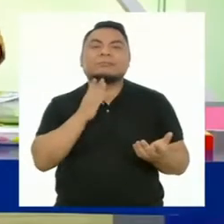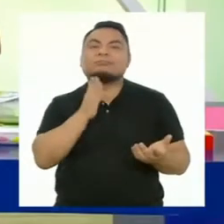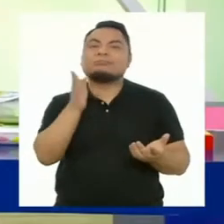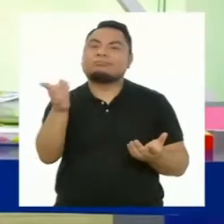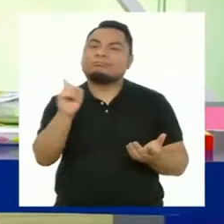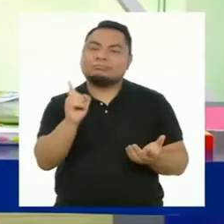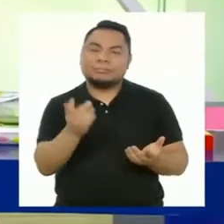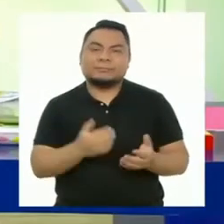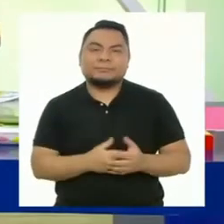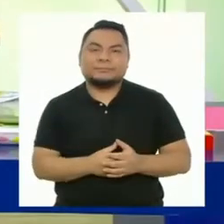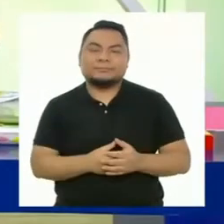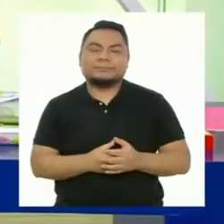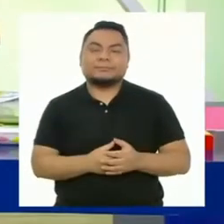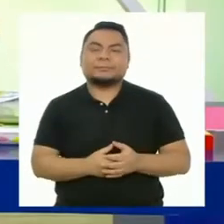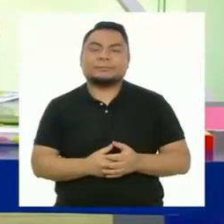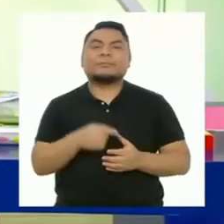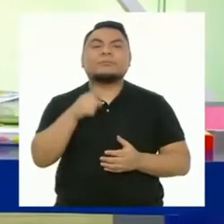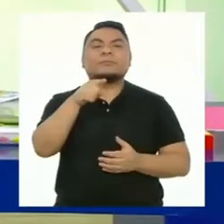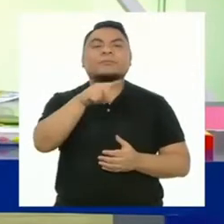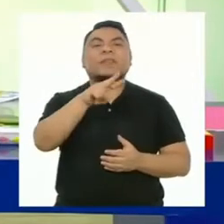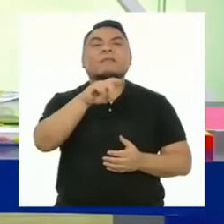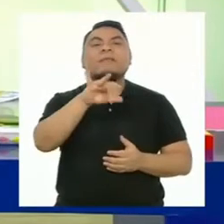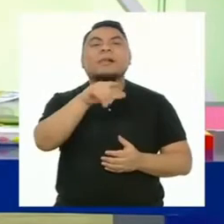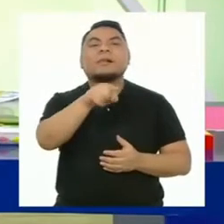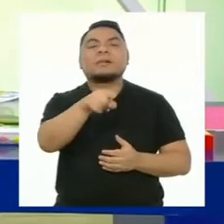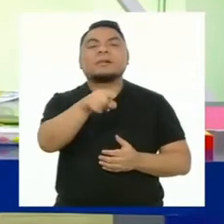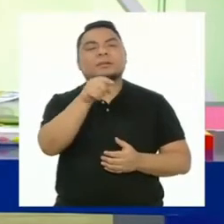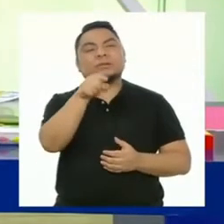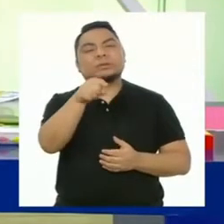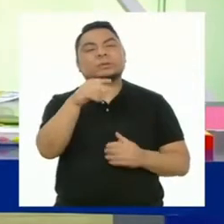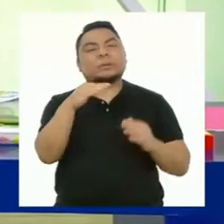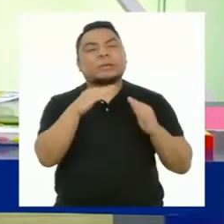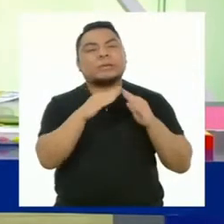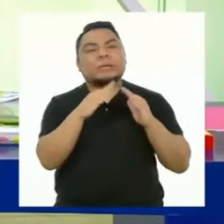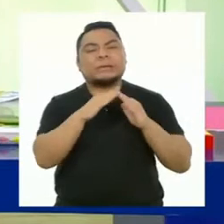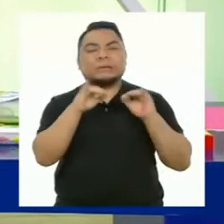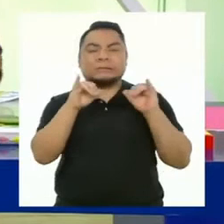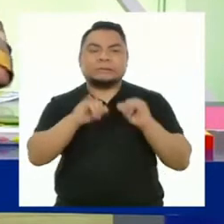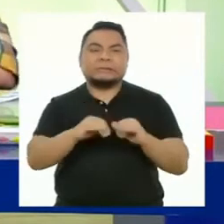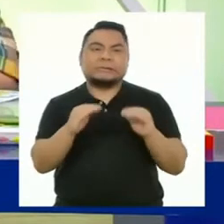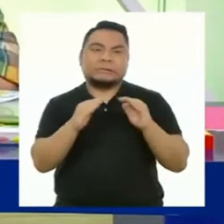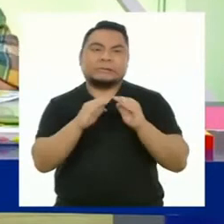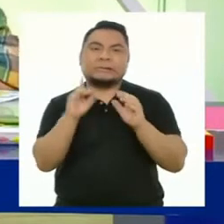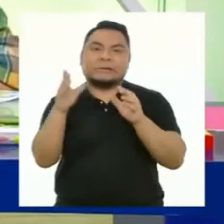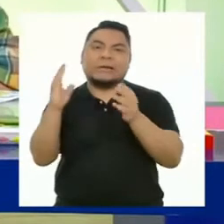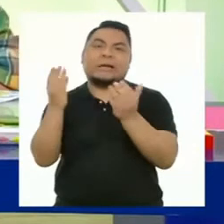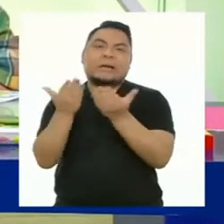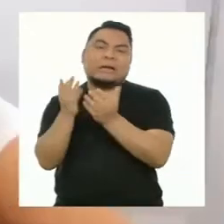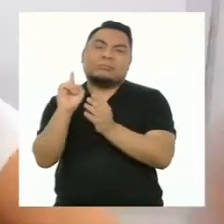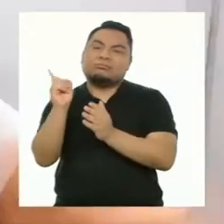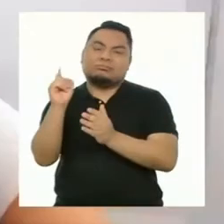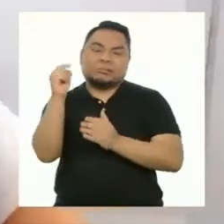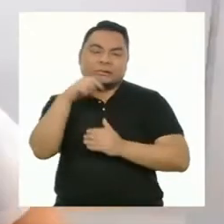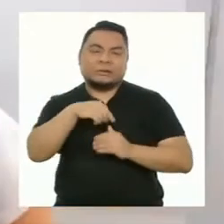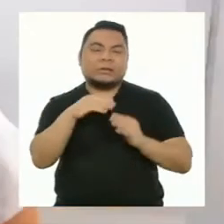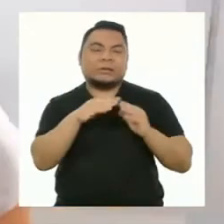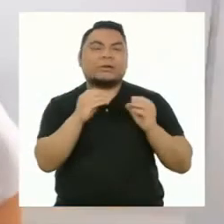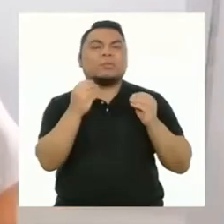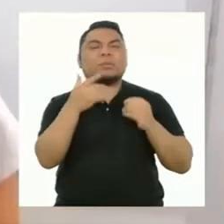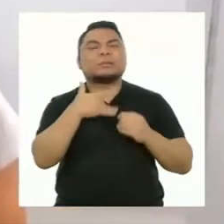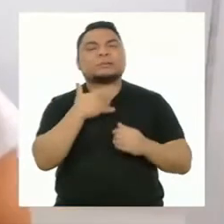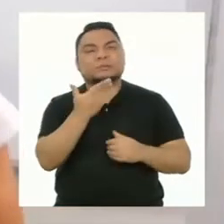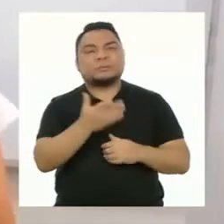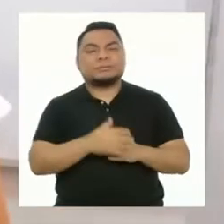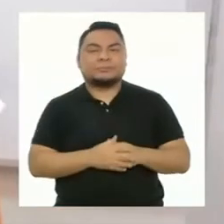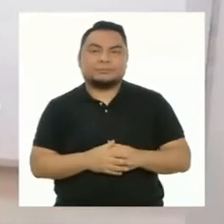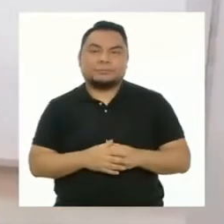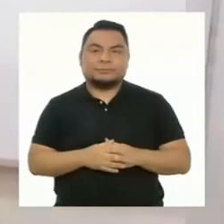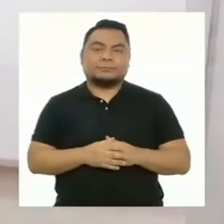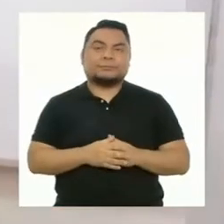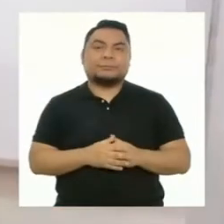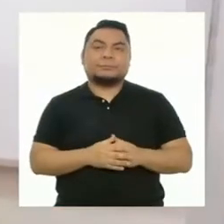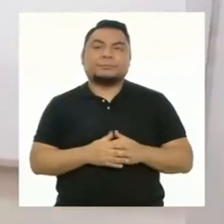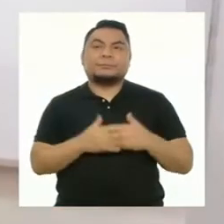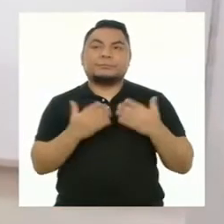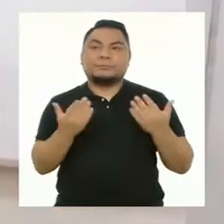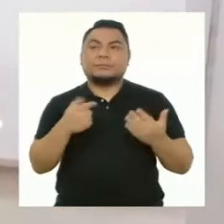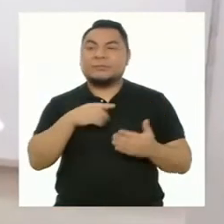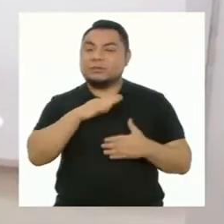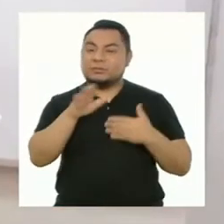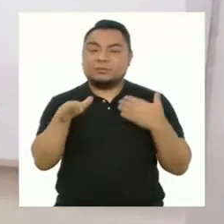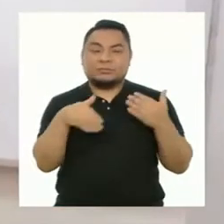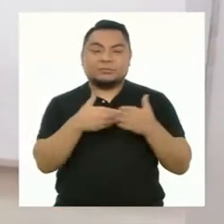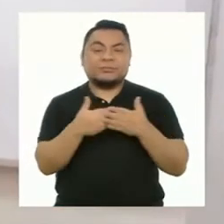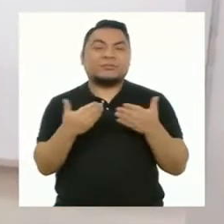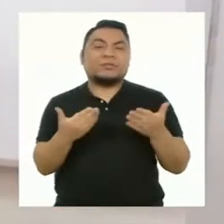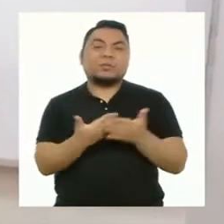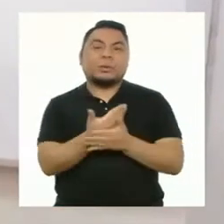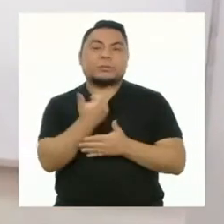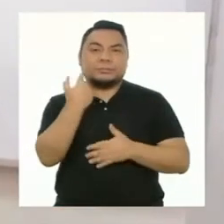Valeria, ¿cómo ha sido para ti aprender en casa en lugar de aprender en un salón de clases? Bueno, todo fue nuevo para